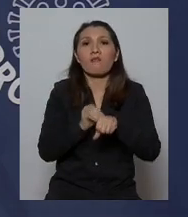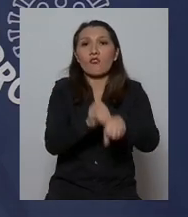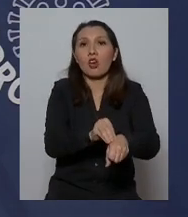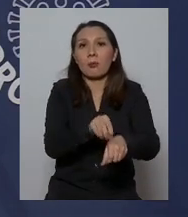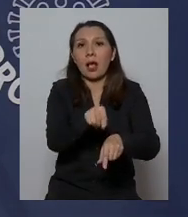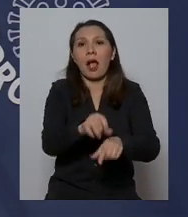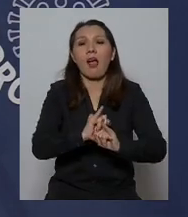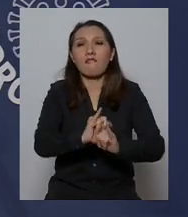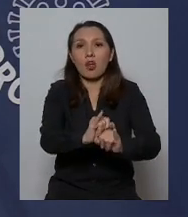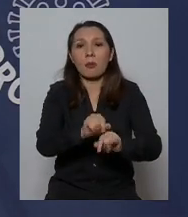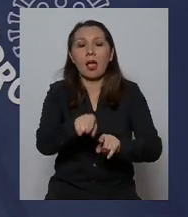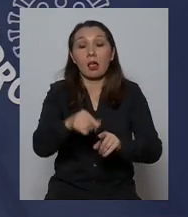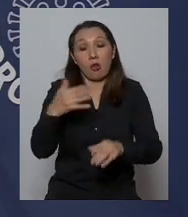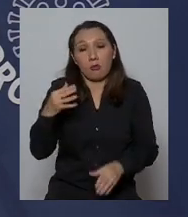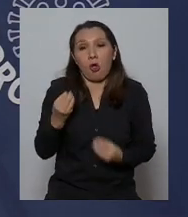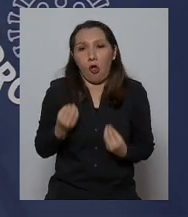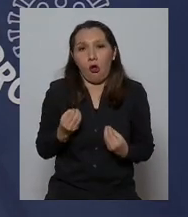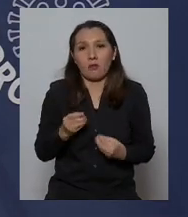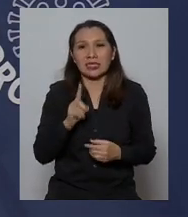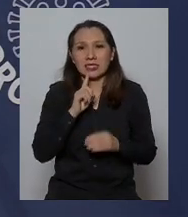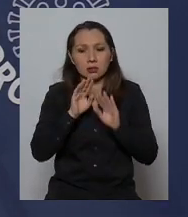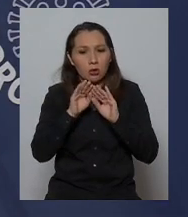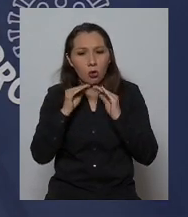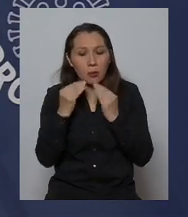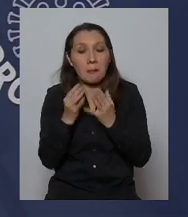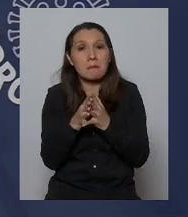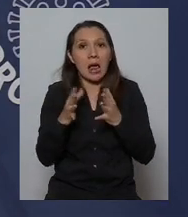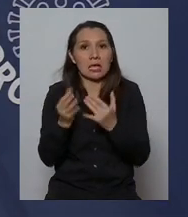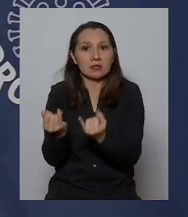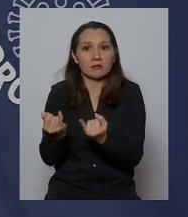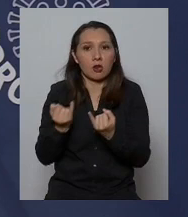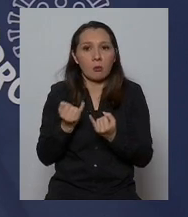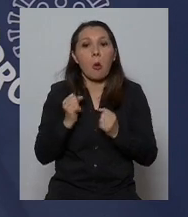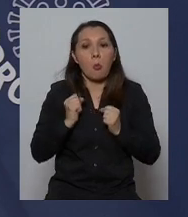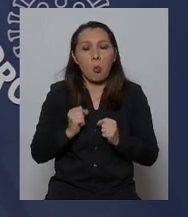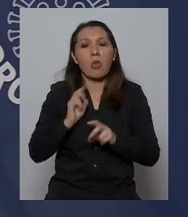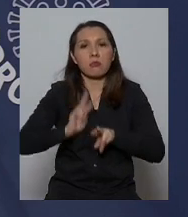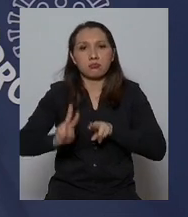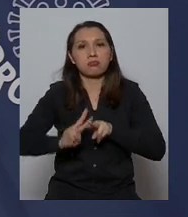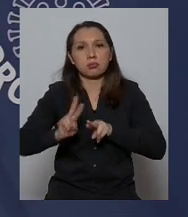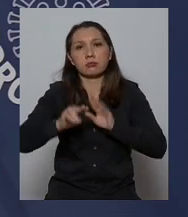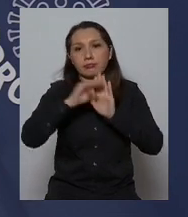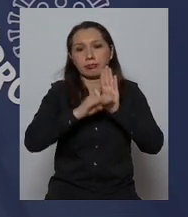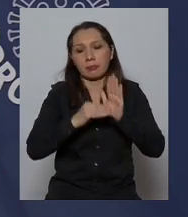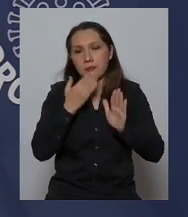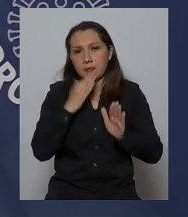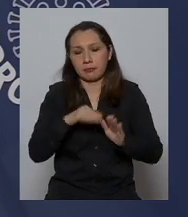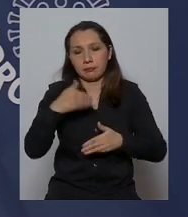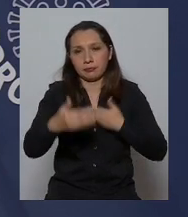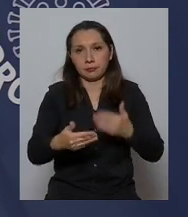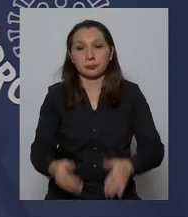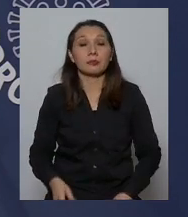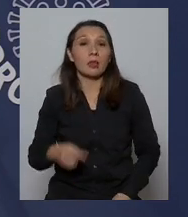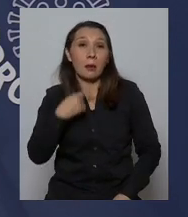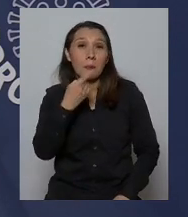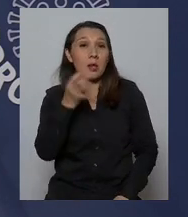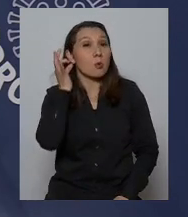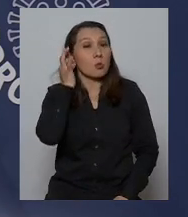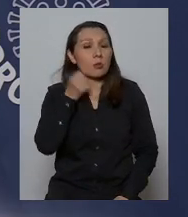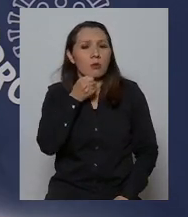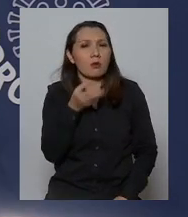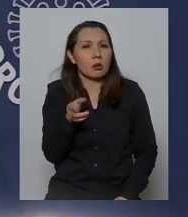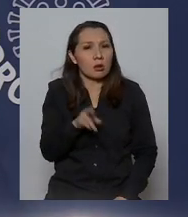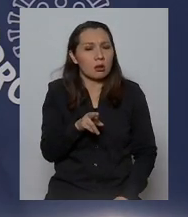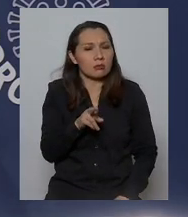eso va a permitir obviamente tener absolutamente más información para tomar más decisiones subsecretaria disculpe que la